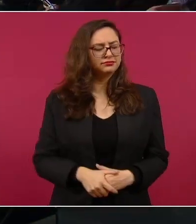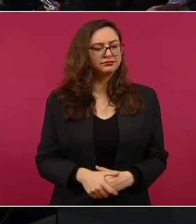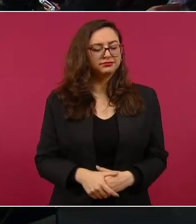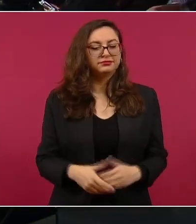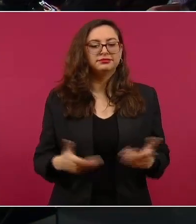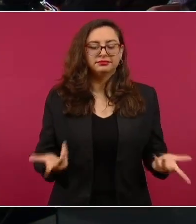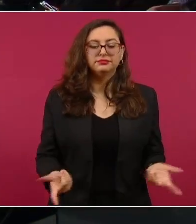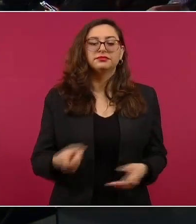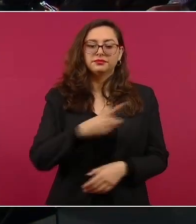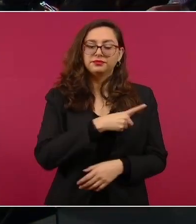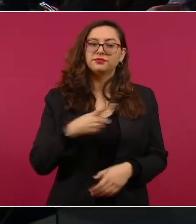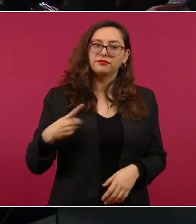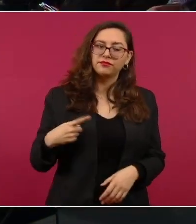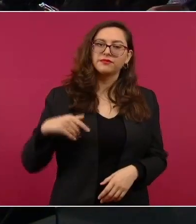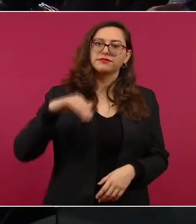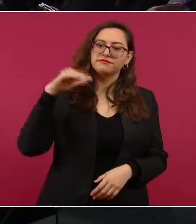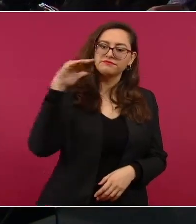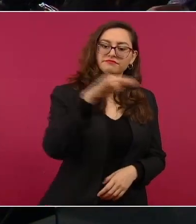actuar.